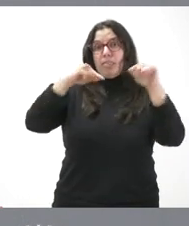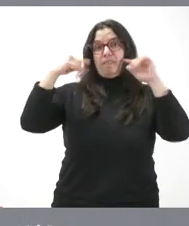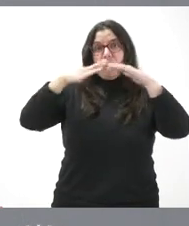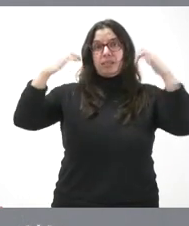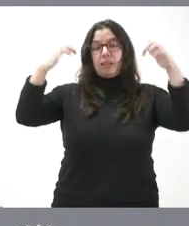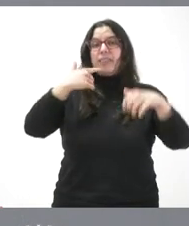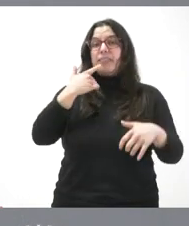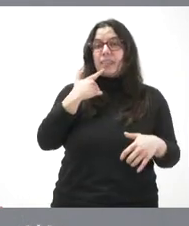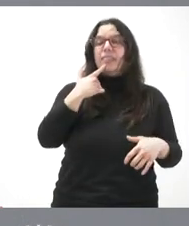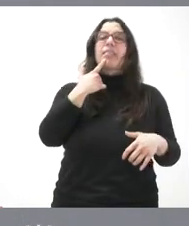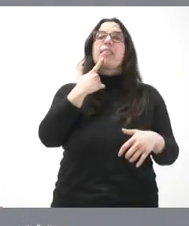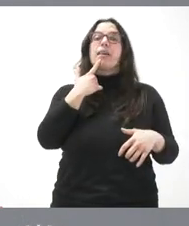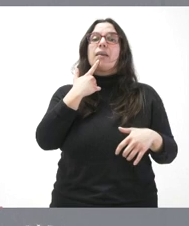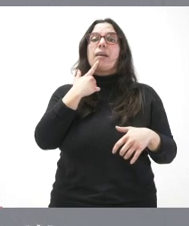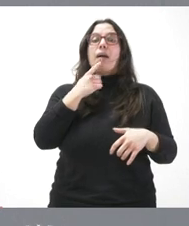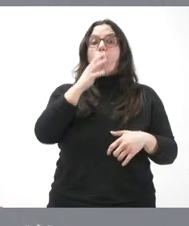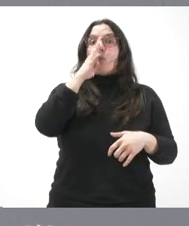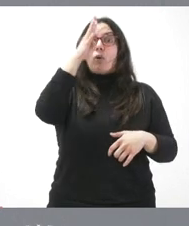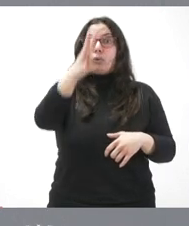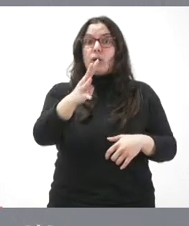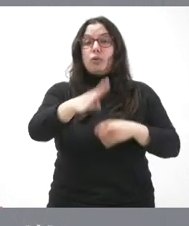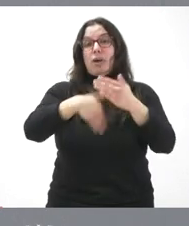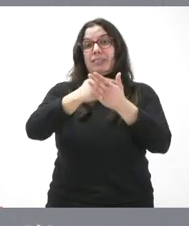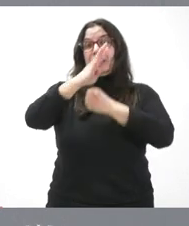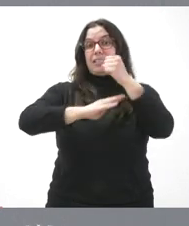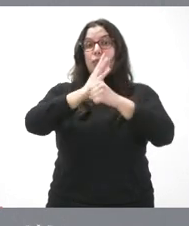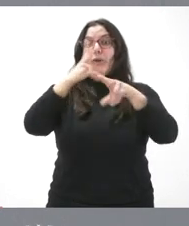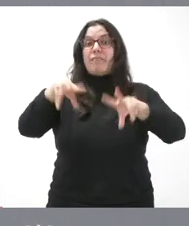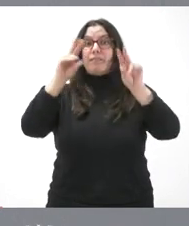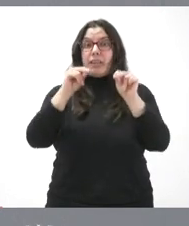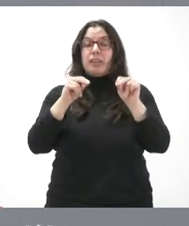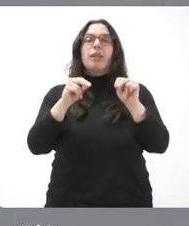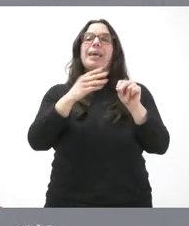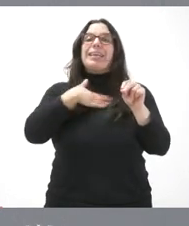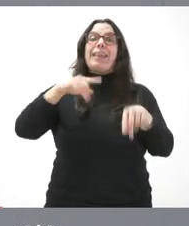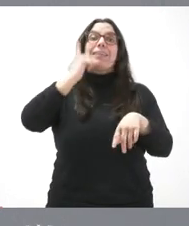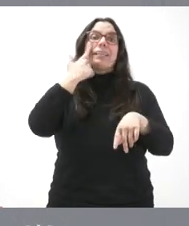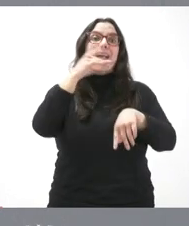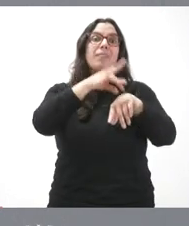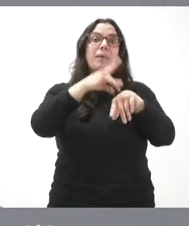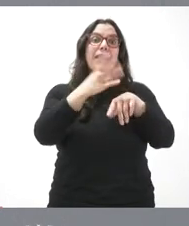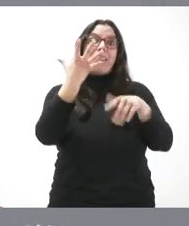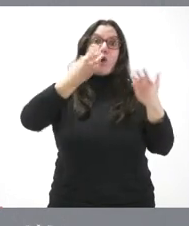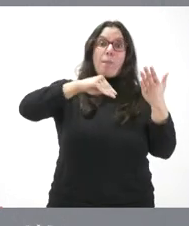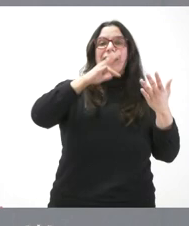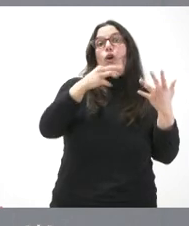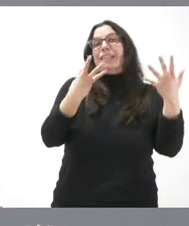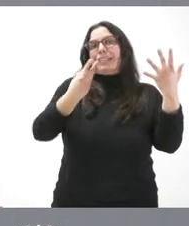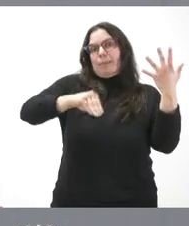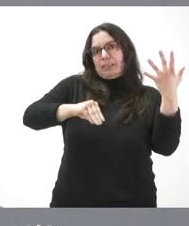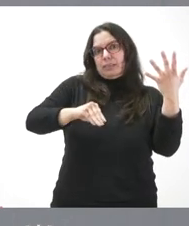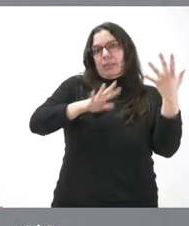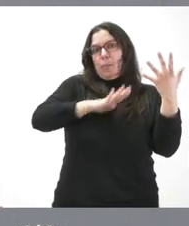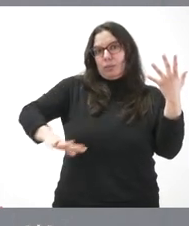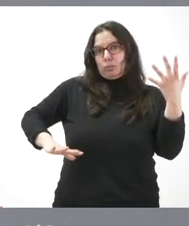cinco nuevas patologías a lo largo de la legislatura. Lo que hacemos este año 2024 es abordar tres de ellas, el 60% de lo comprometido por el presidente de la